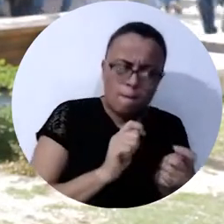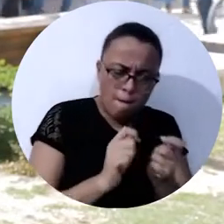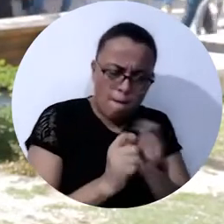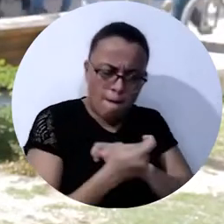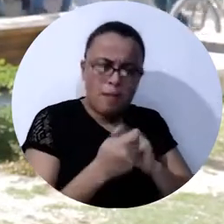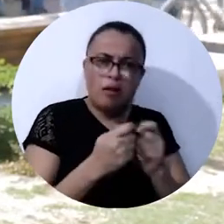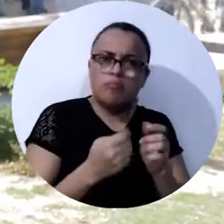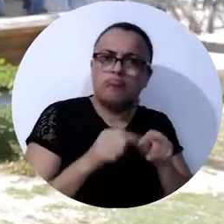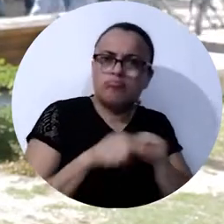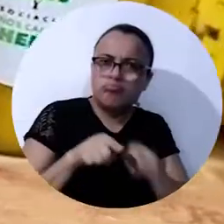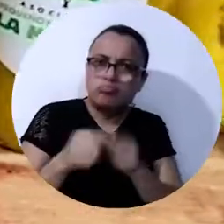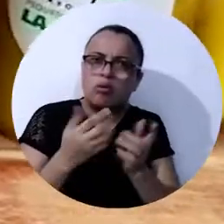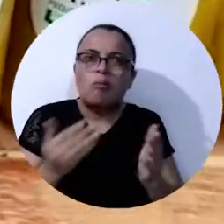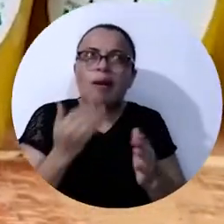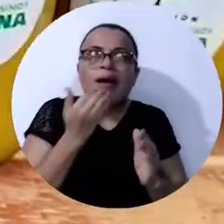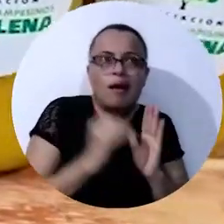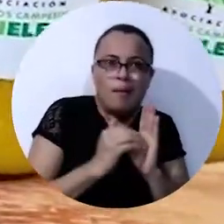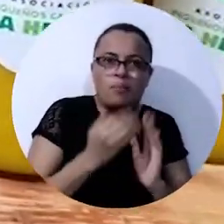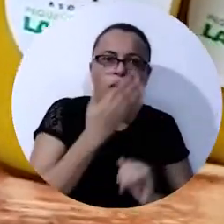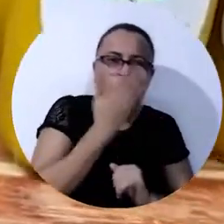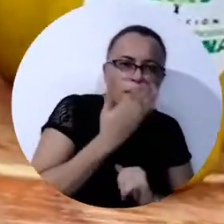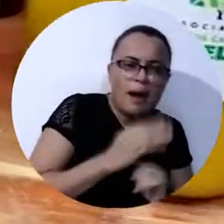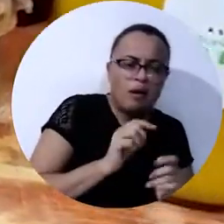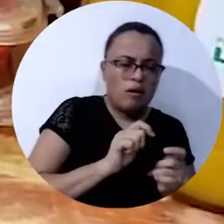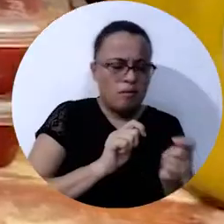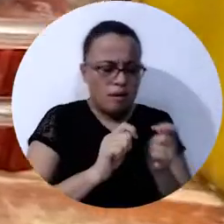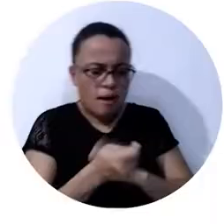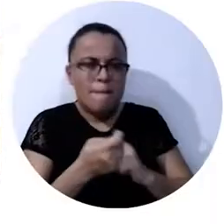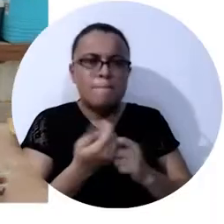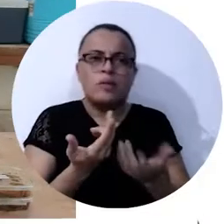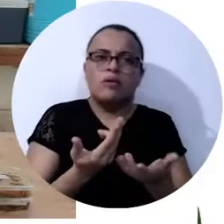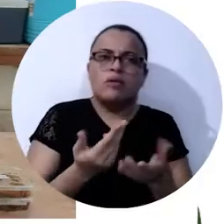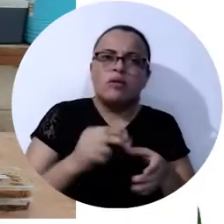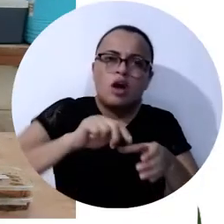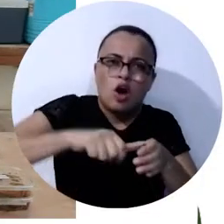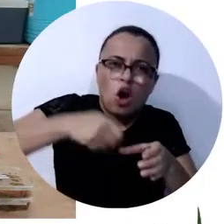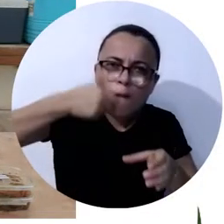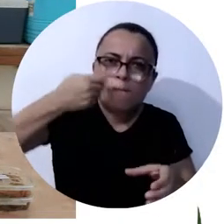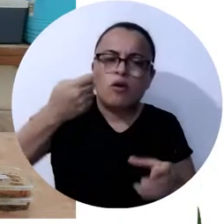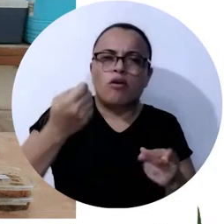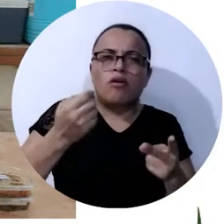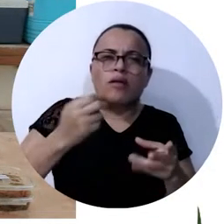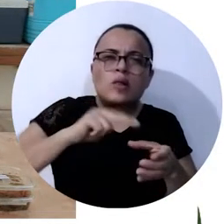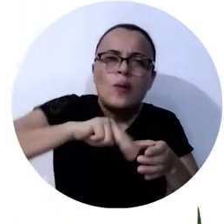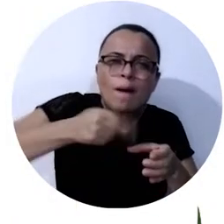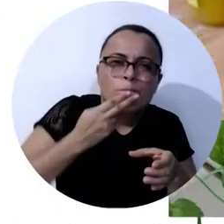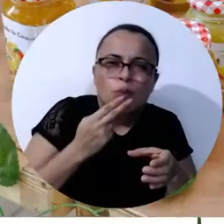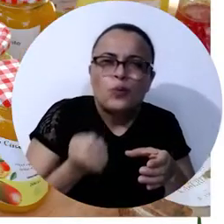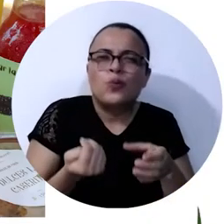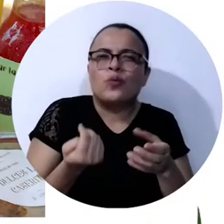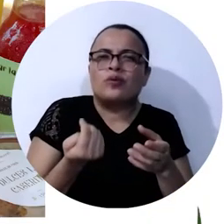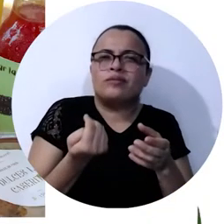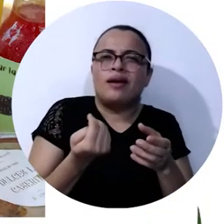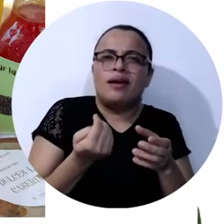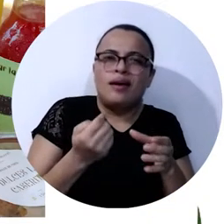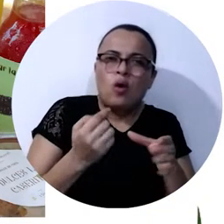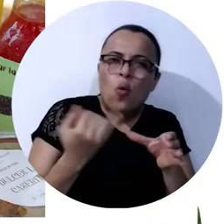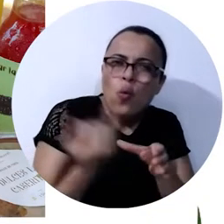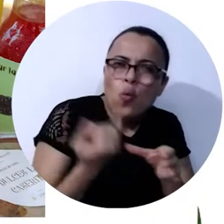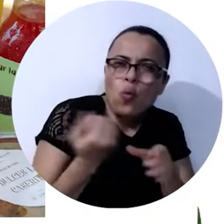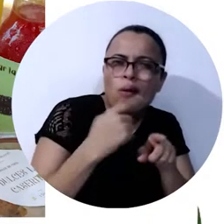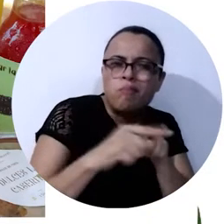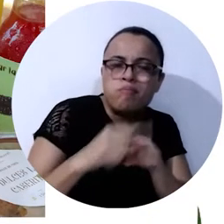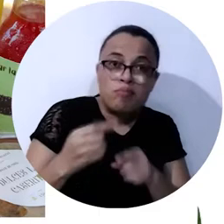producto que nosotros cultivamos, como es el proceso del mango, sus derivados. Las compotas, hacer las mermeladas, hacer